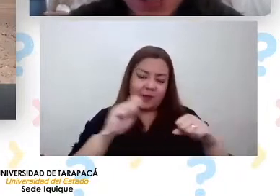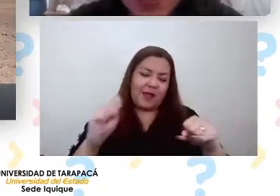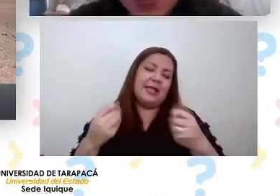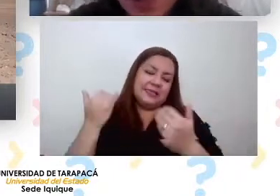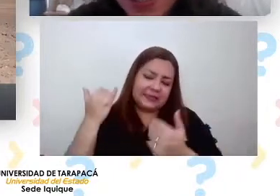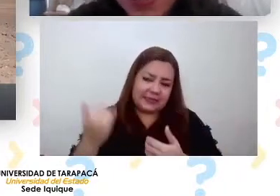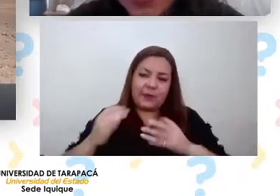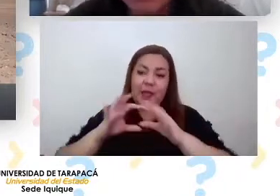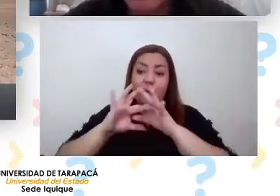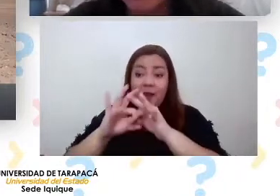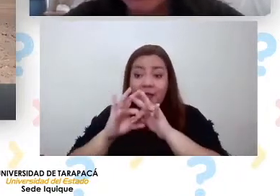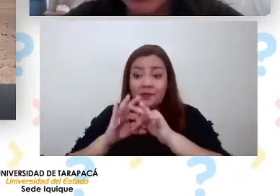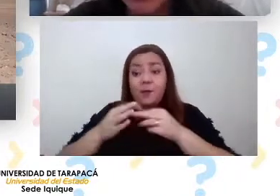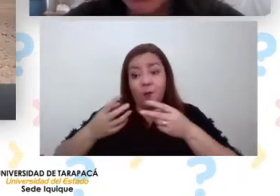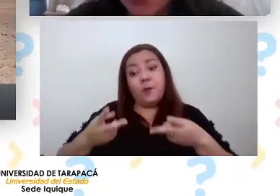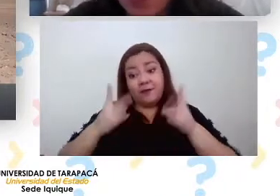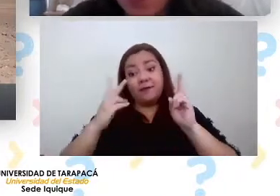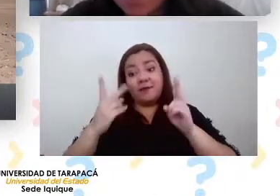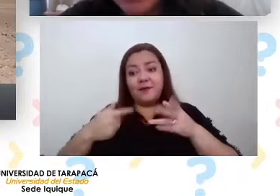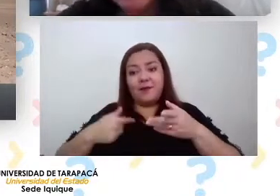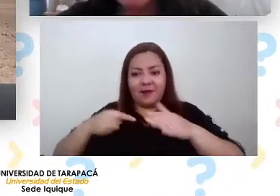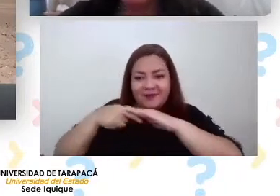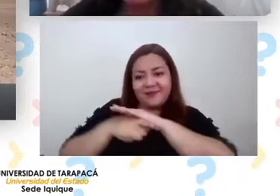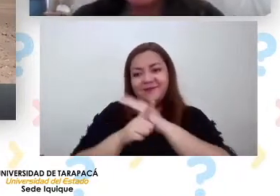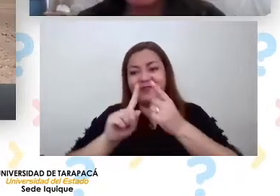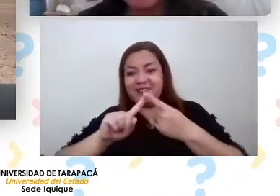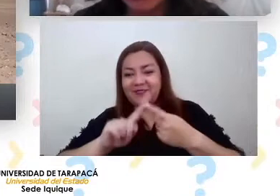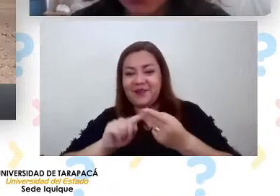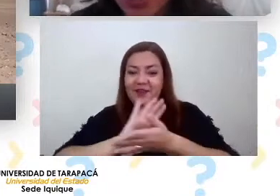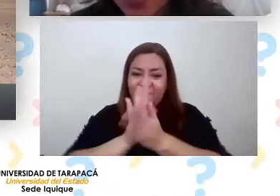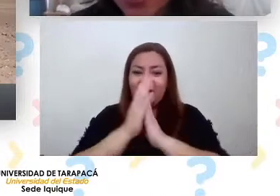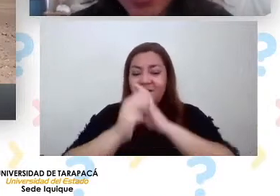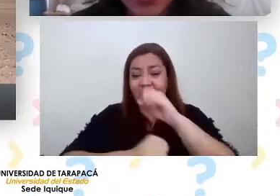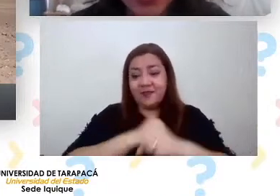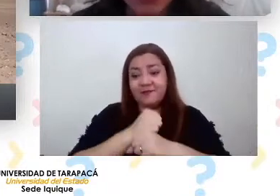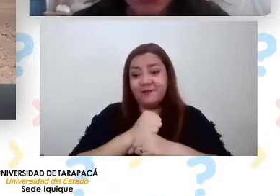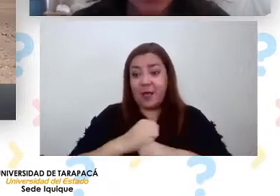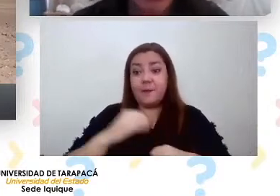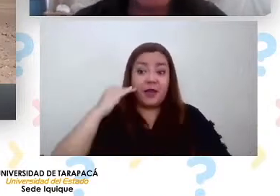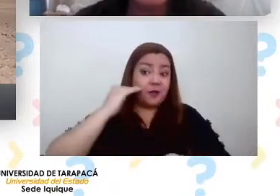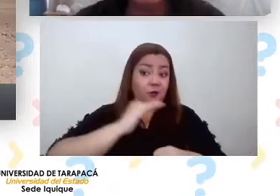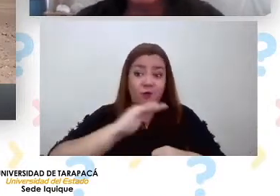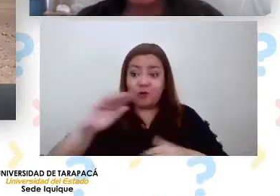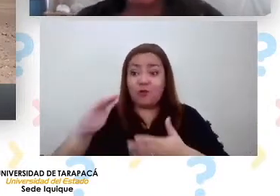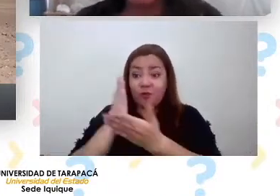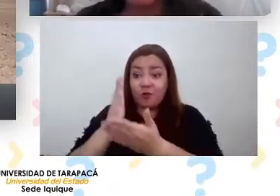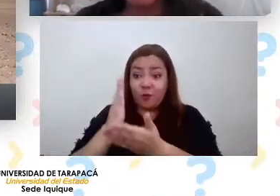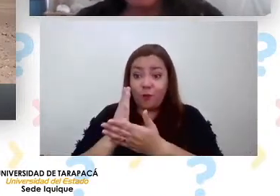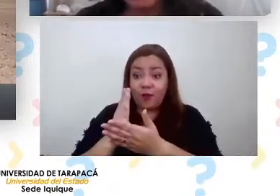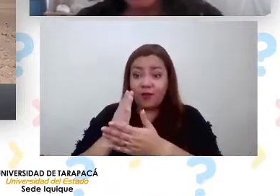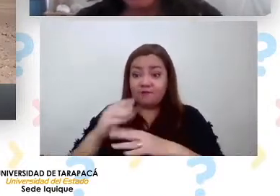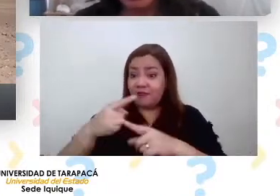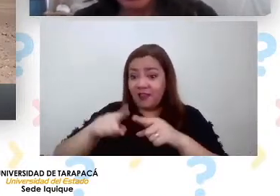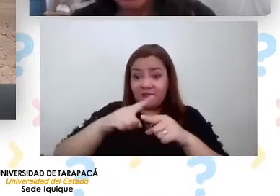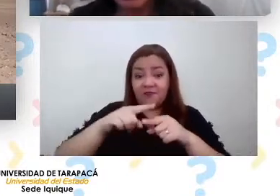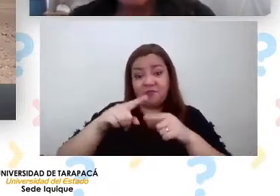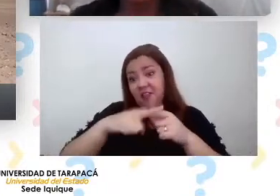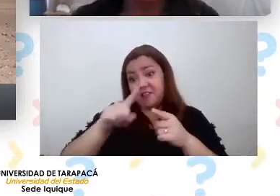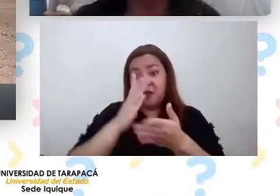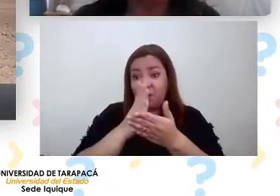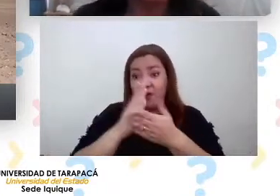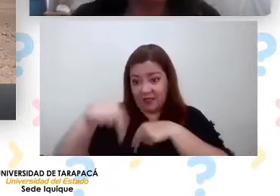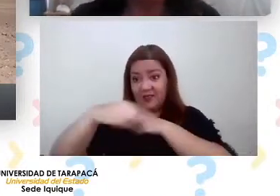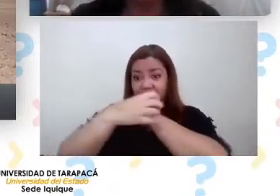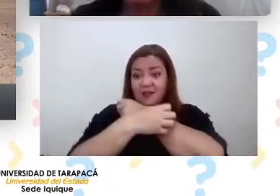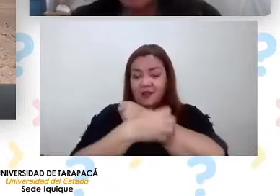gracias por hacernos participen todos los años para que los niños de los colegios de la región nos puedan visitar entonces la idea es